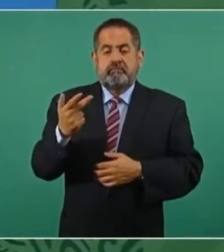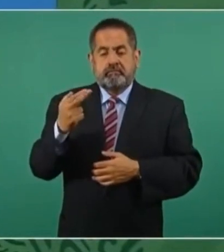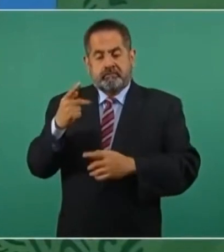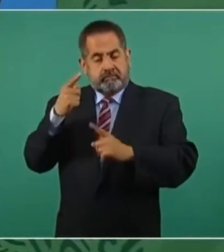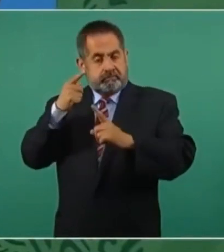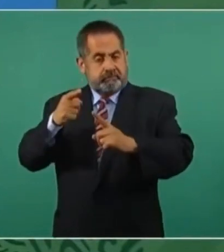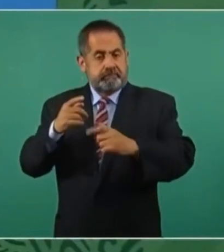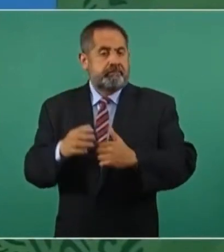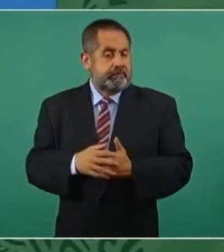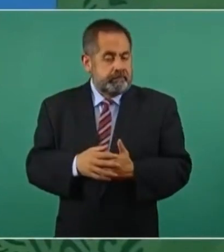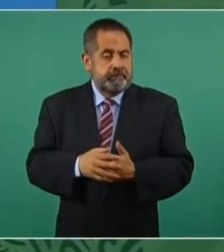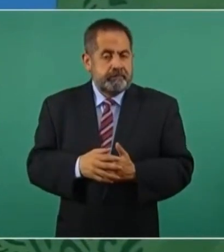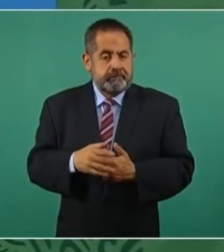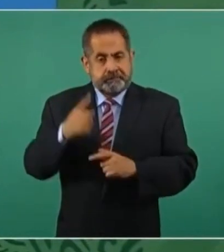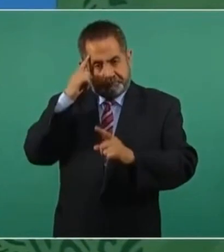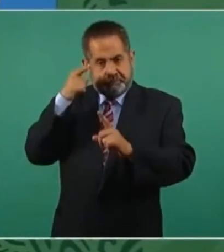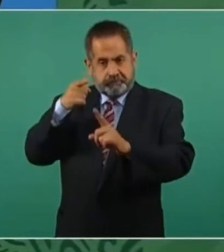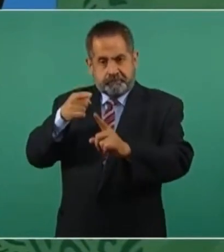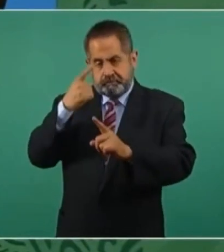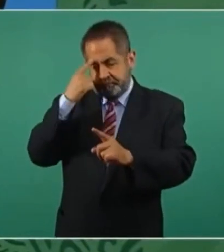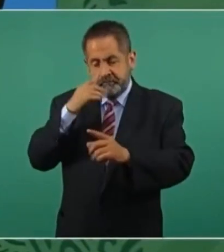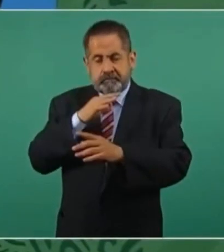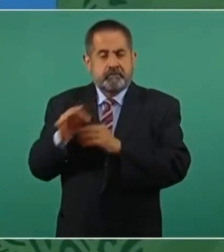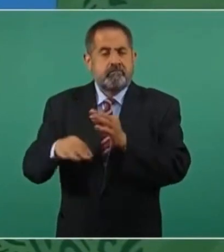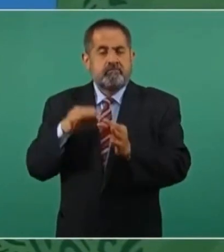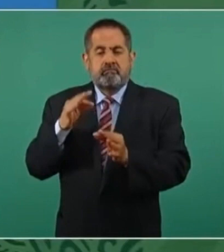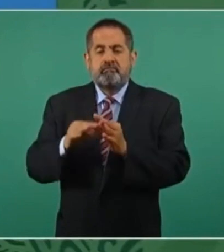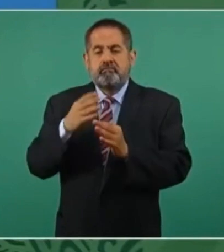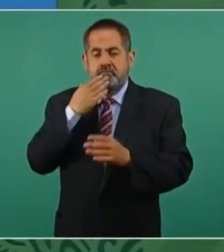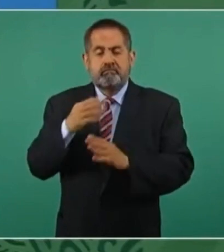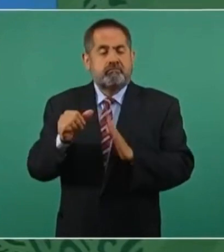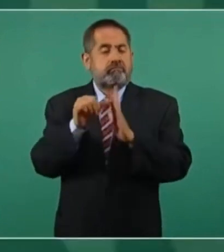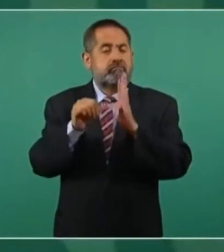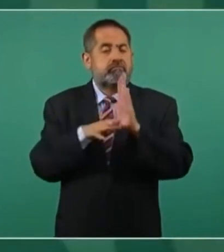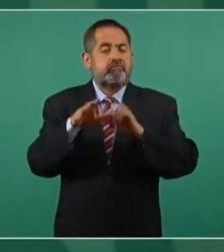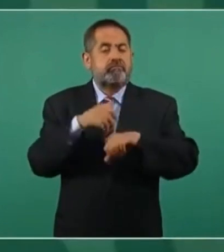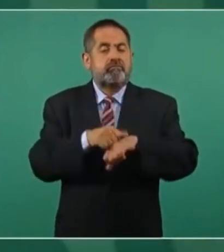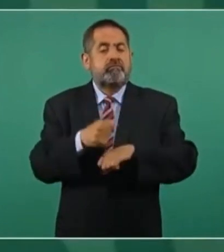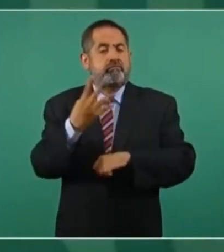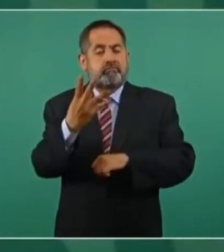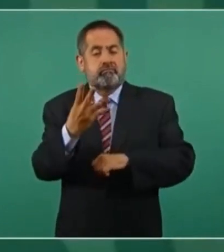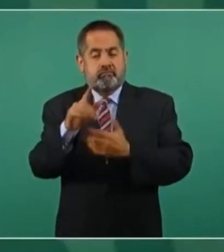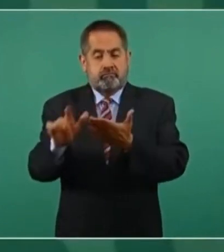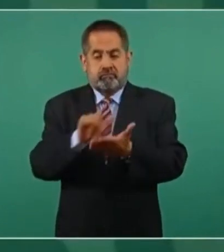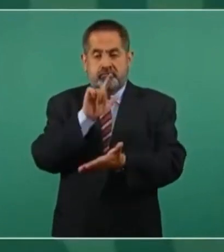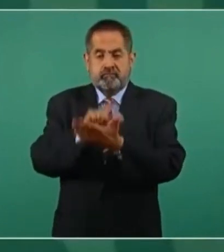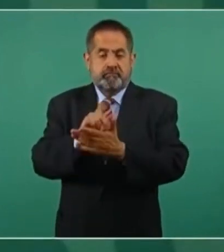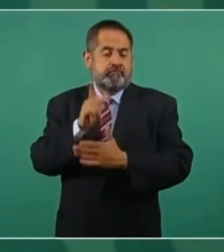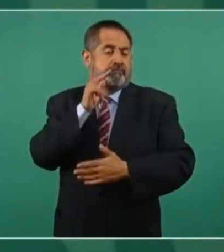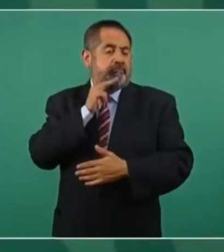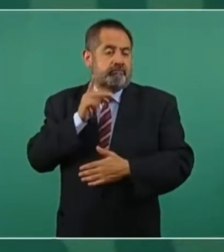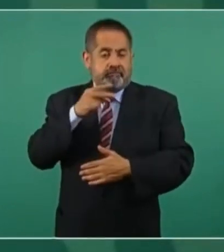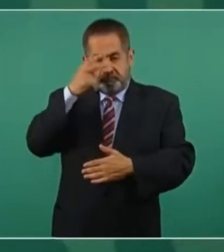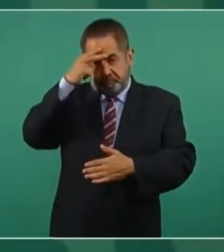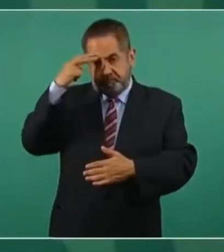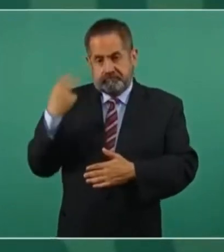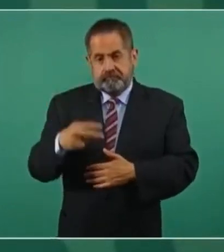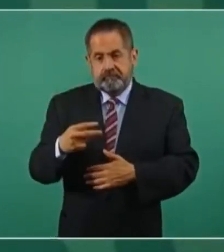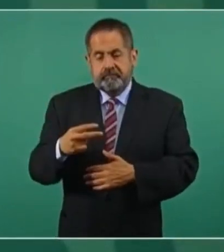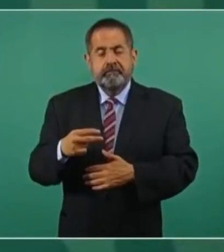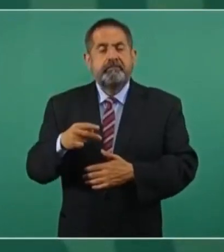tiene la finalidad de cumplir con el mandato del artículo cuarto de la Ley de Petróleos Mexicanos,